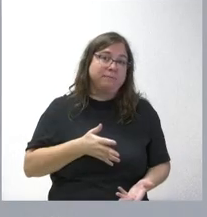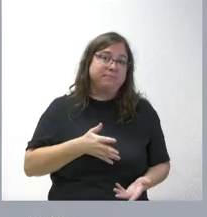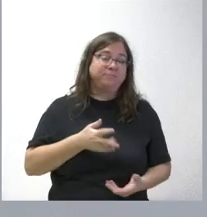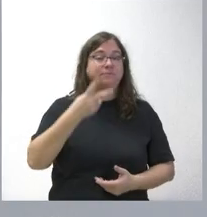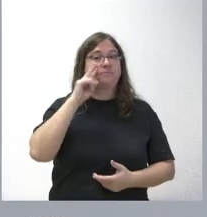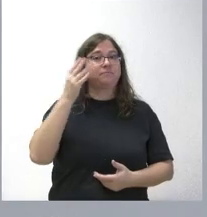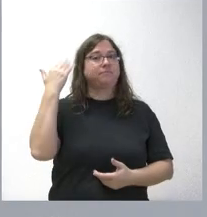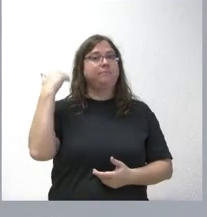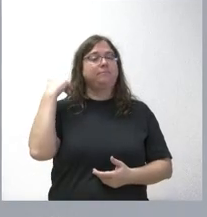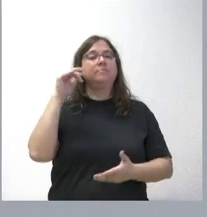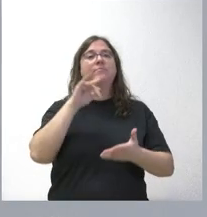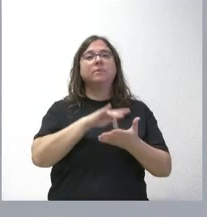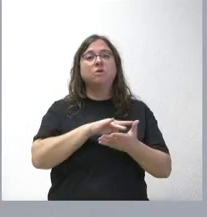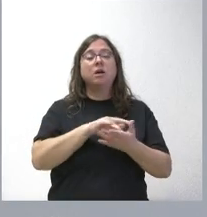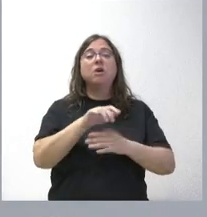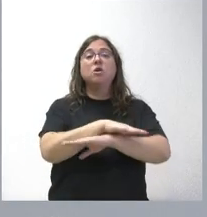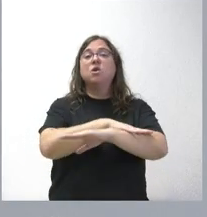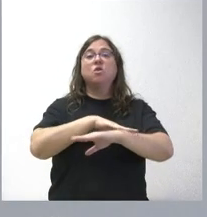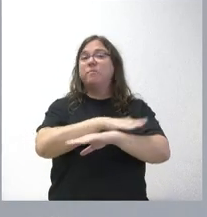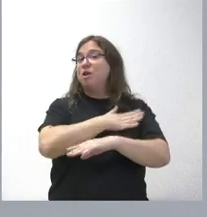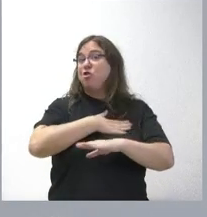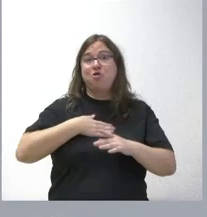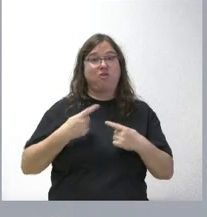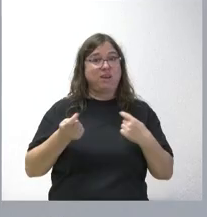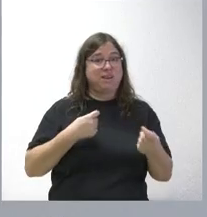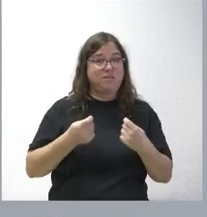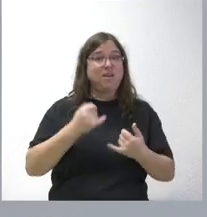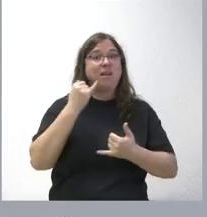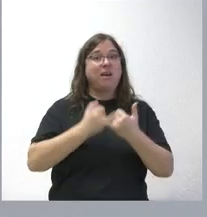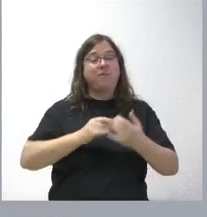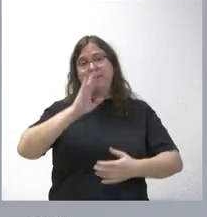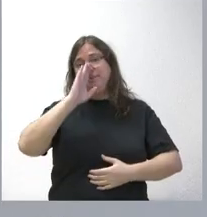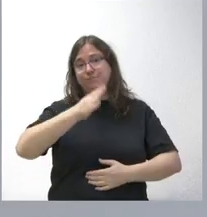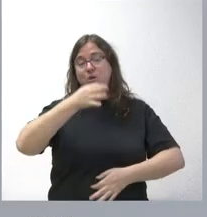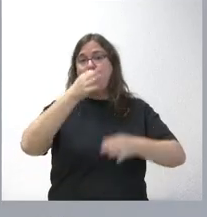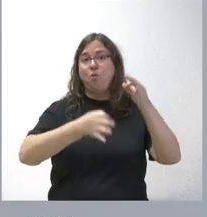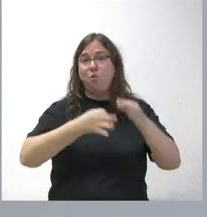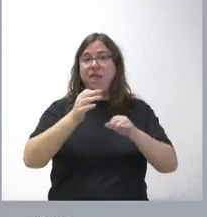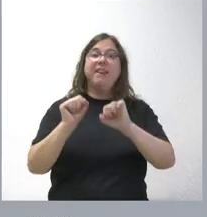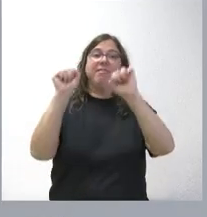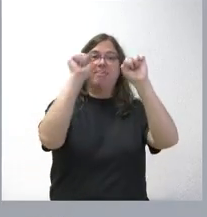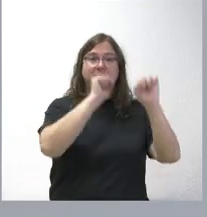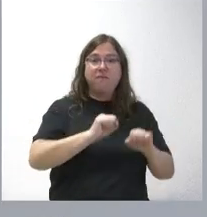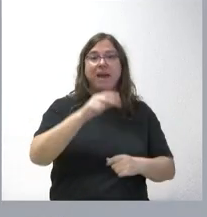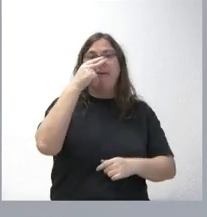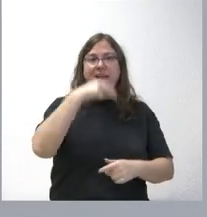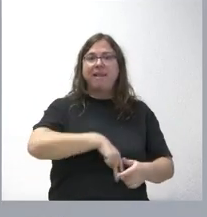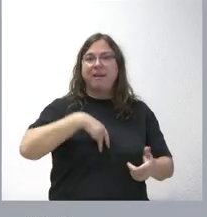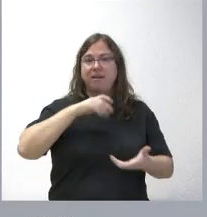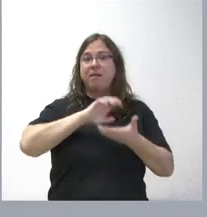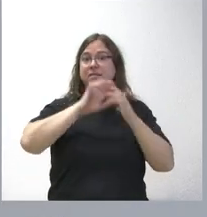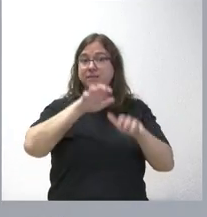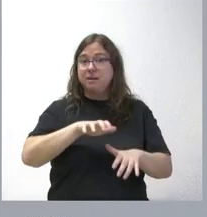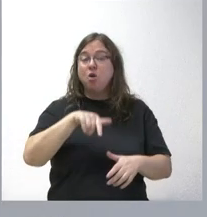que nos llevó a que el Gobierno no quisiera negociar y que tuviéramos que ir a la vía judicial defendiendo los intereses generales de Castilla y León,